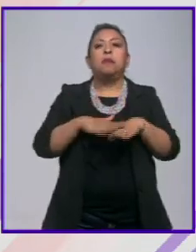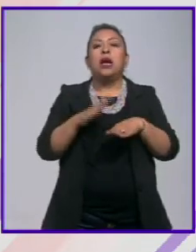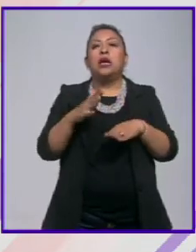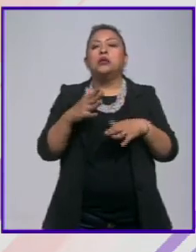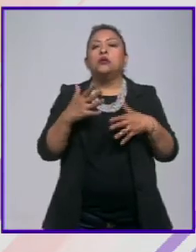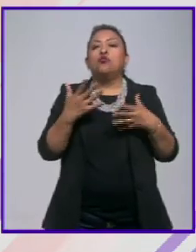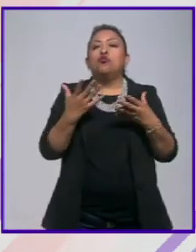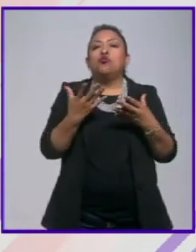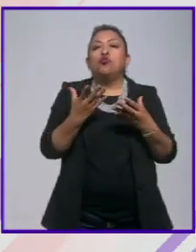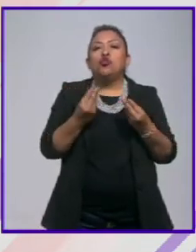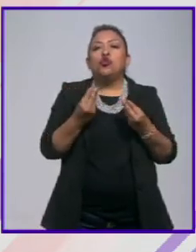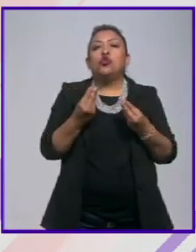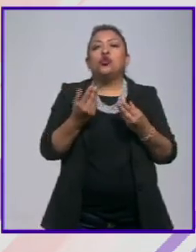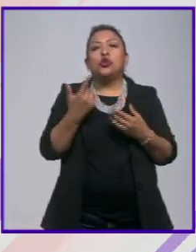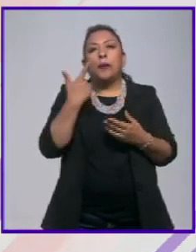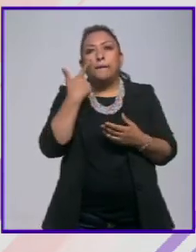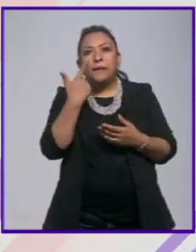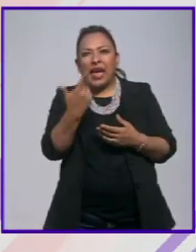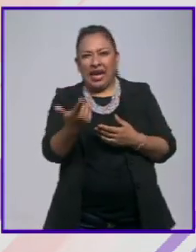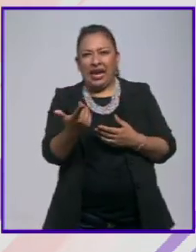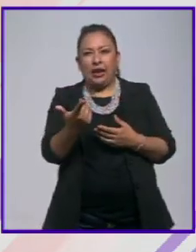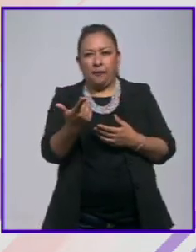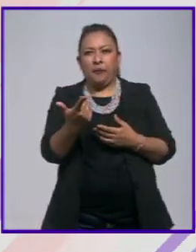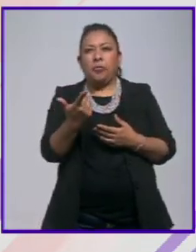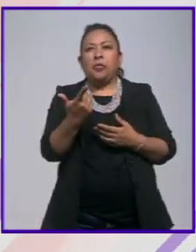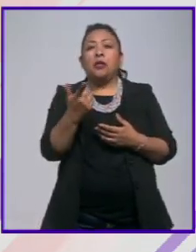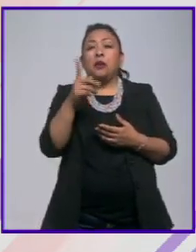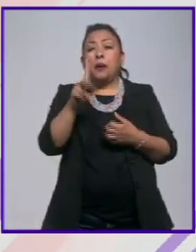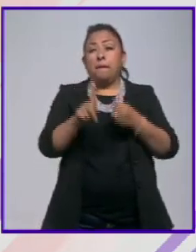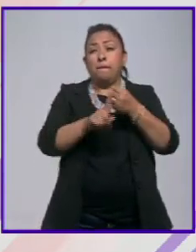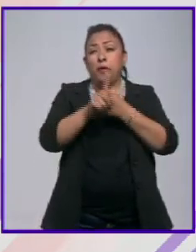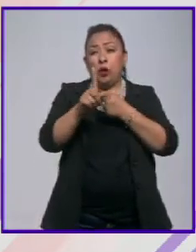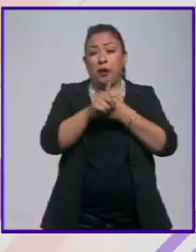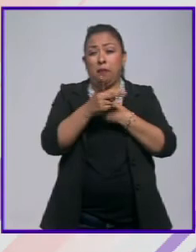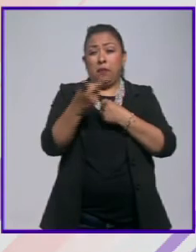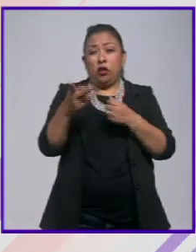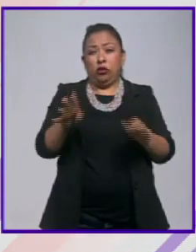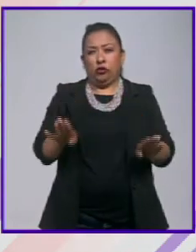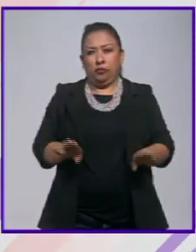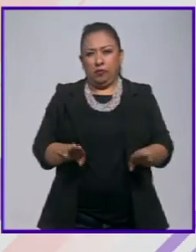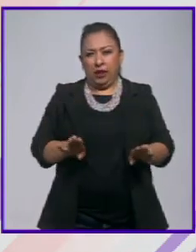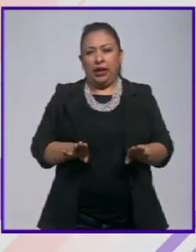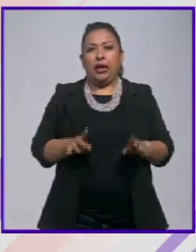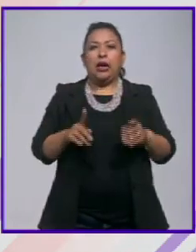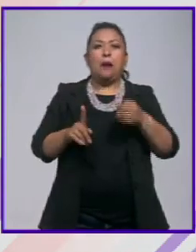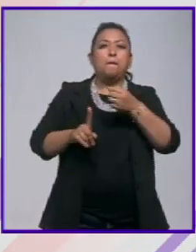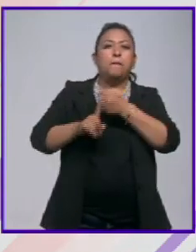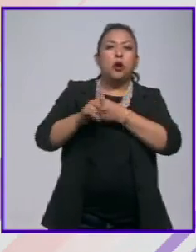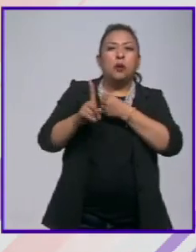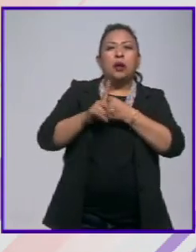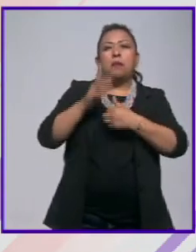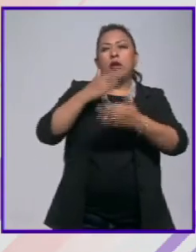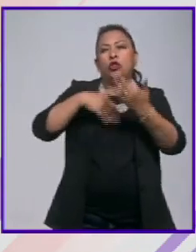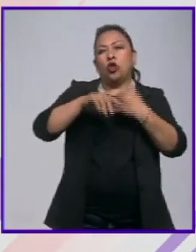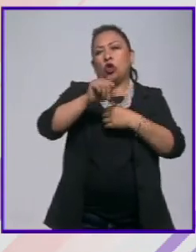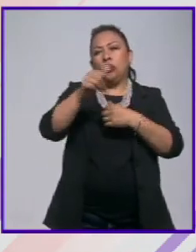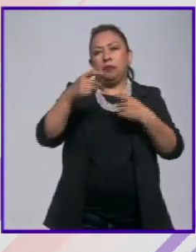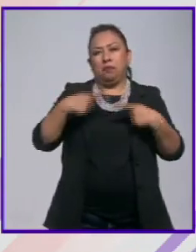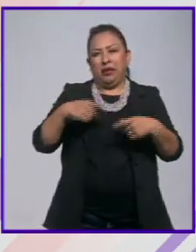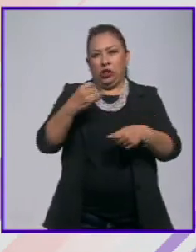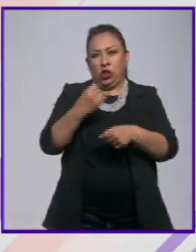ricos de ver y el conflicto entre la pareja principal y el conflicto entre todos los demás